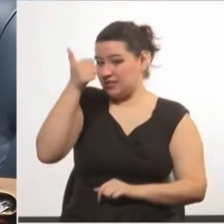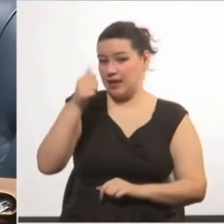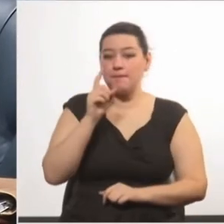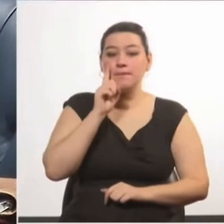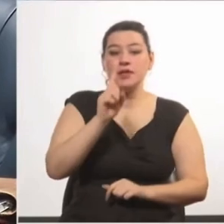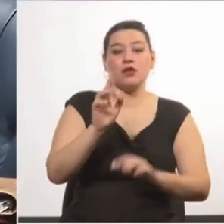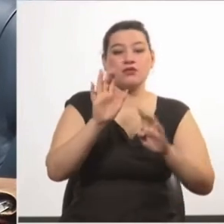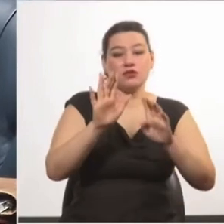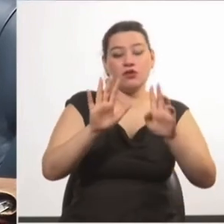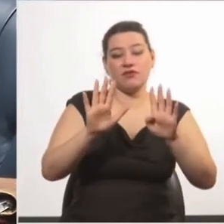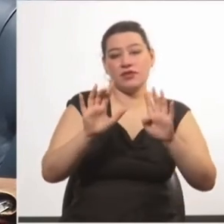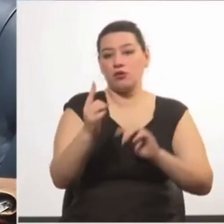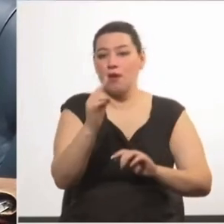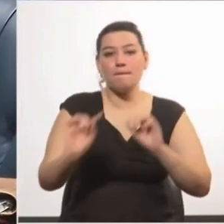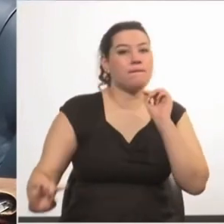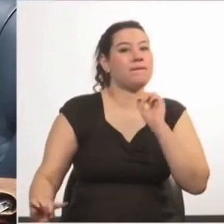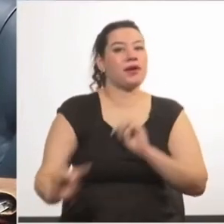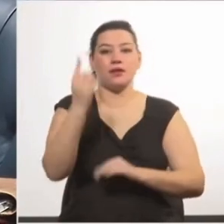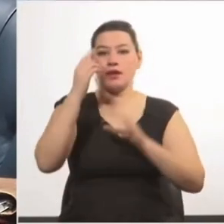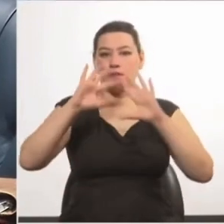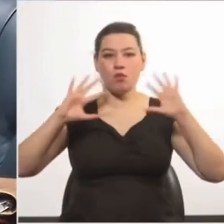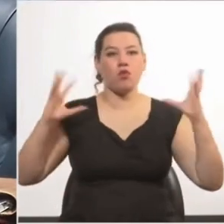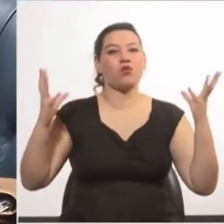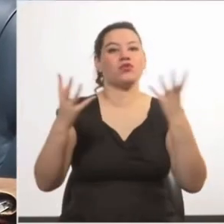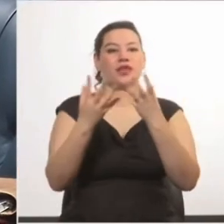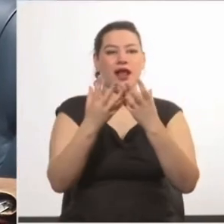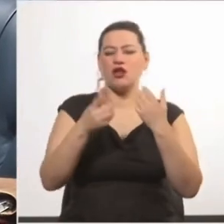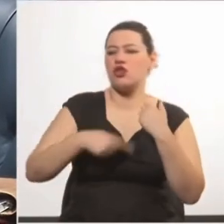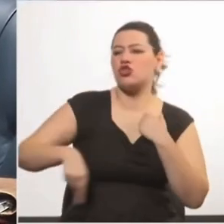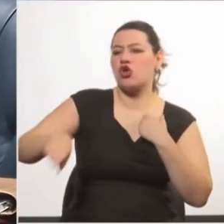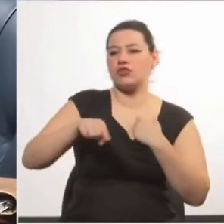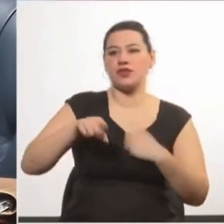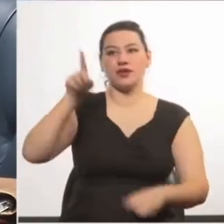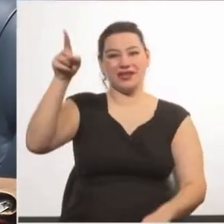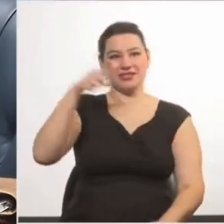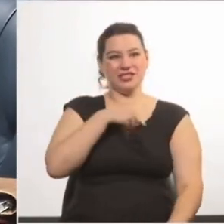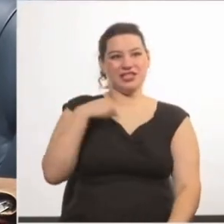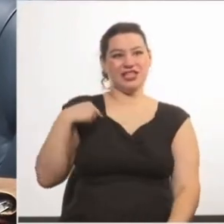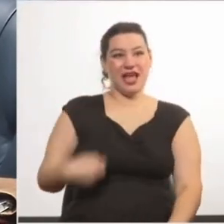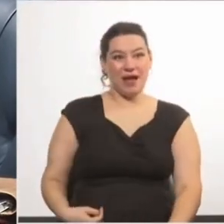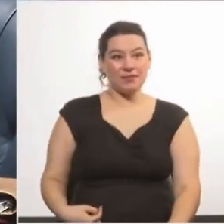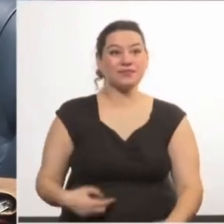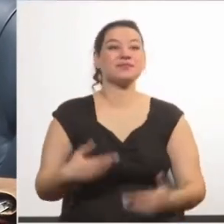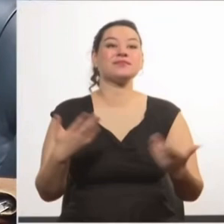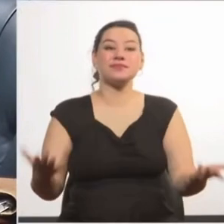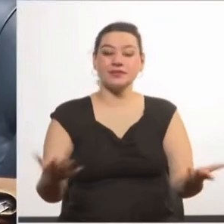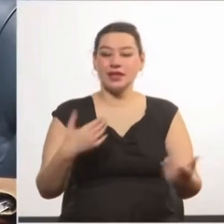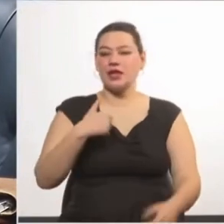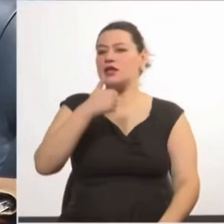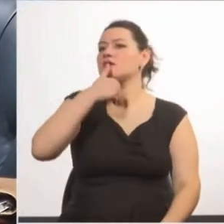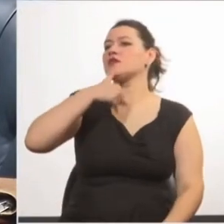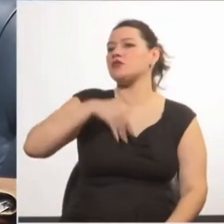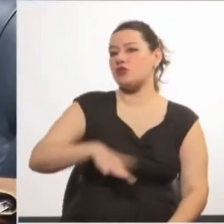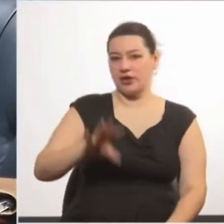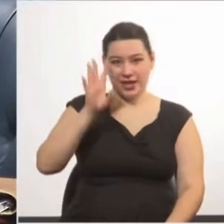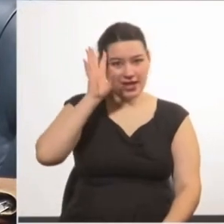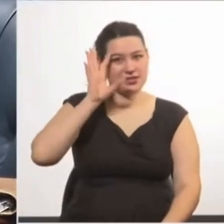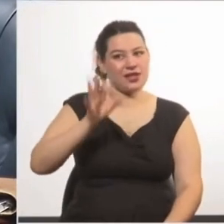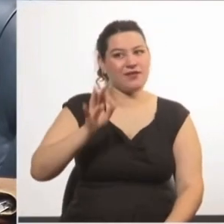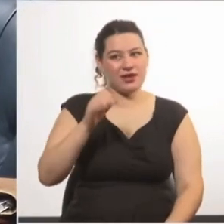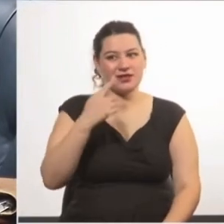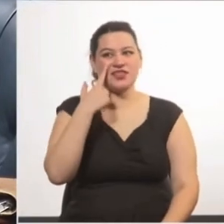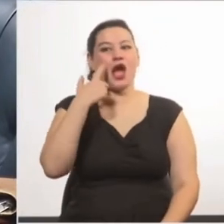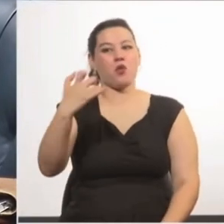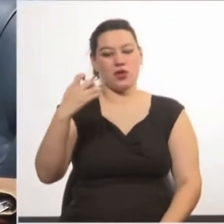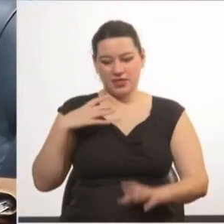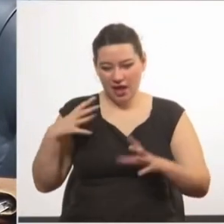se realiza el primer mundial que tuvo lugar en China. Conocer esta historia permite ver la hazaña que este